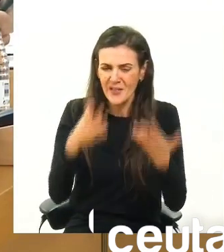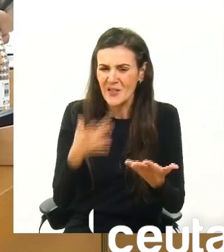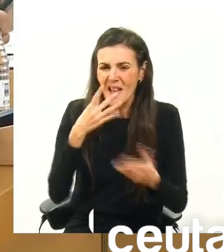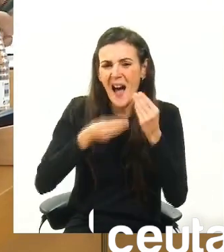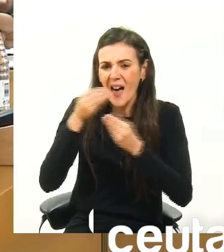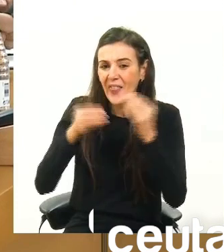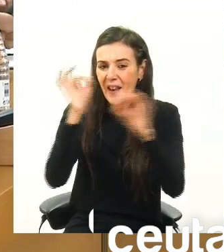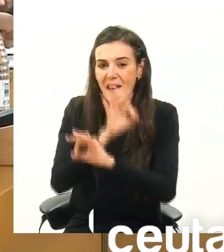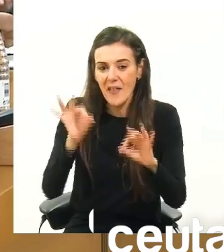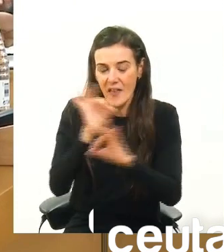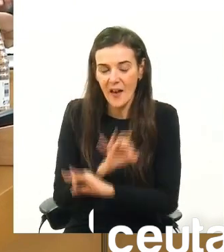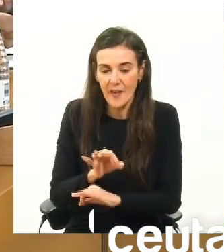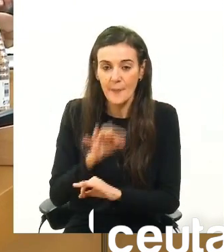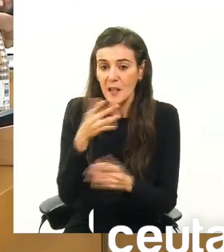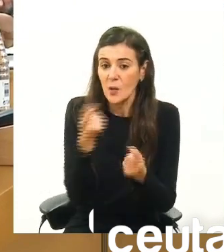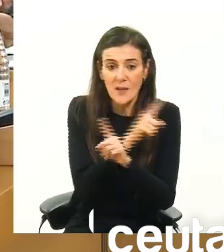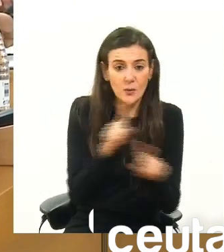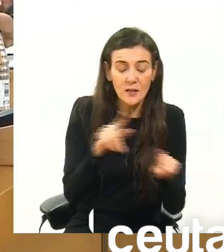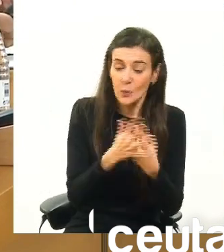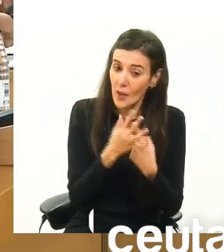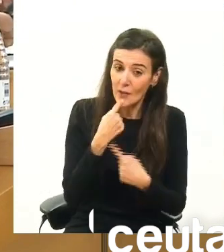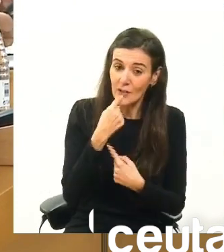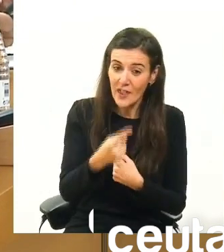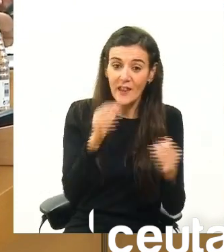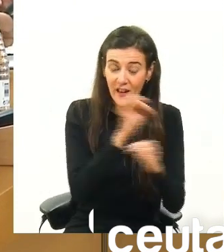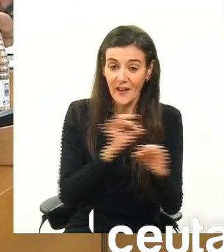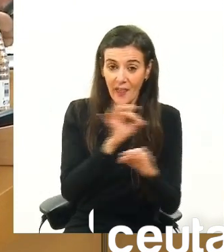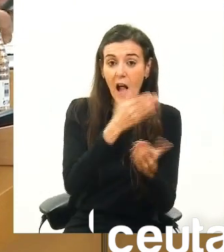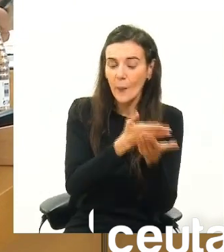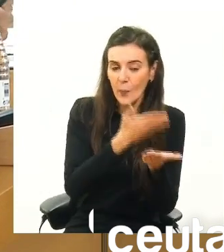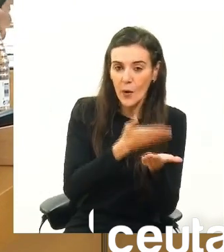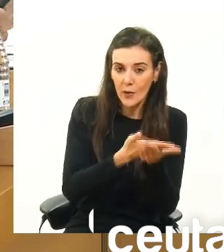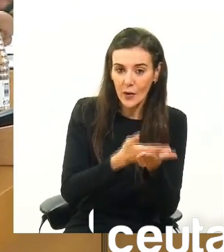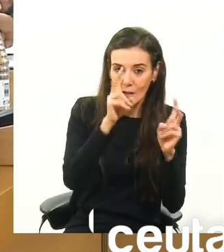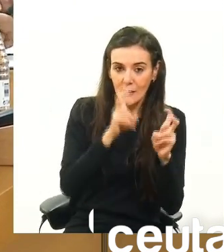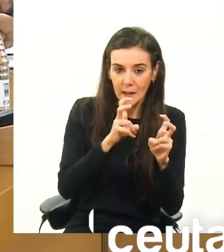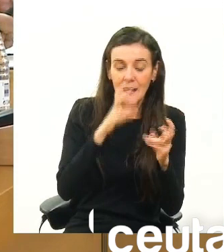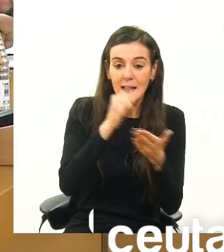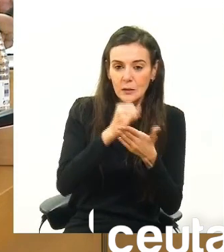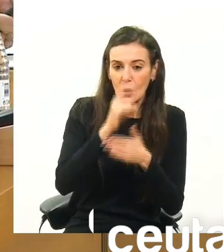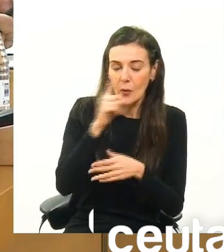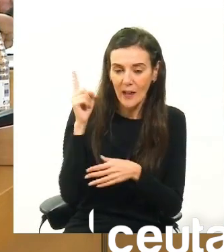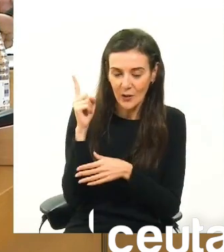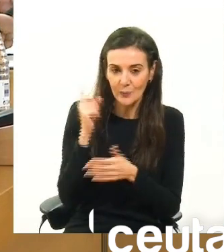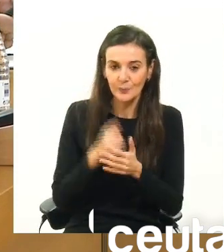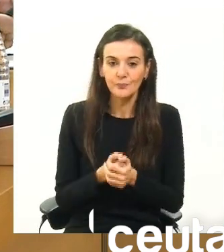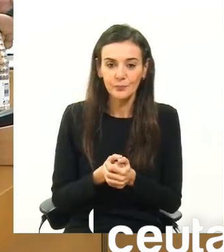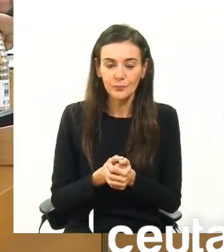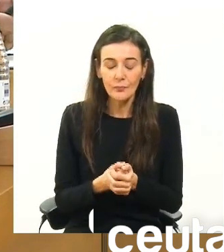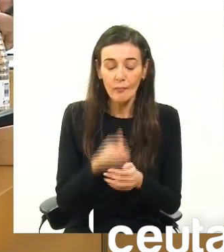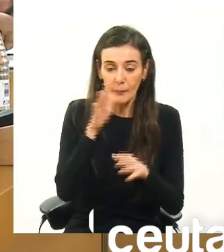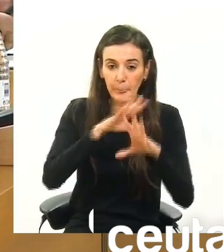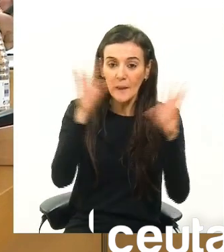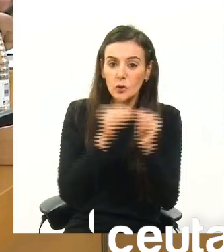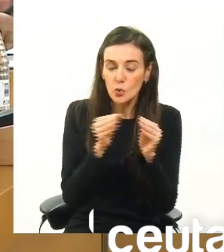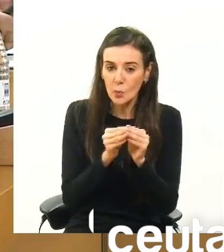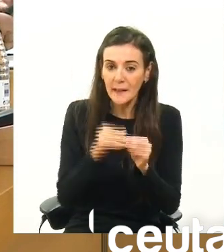hacer absolutamente nada, como tampoco quiso decir absolutamente nada la aprobación de la propuesta de Huerta Telles hace un año. Por lo tanto,